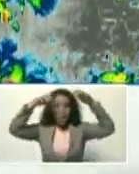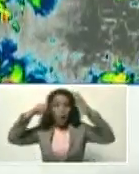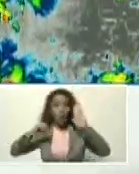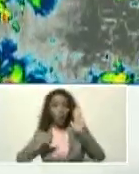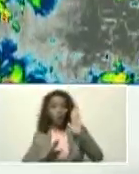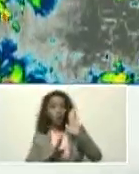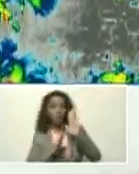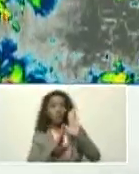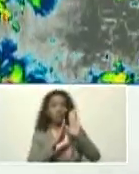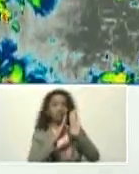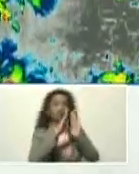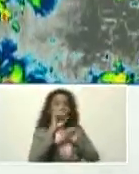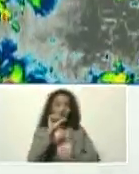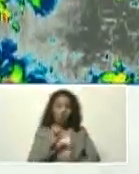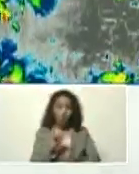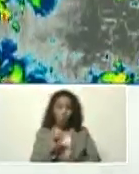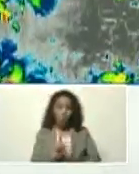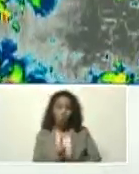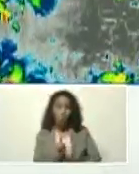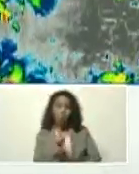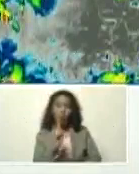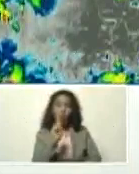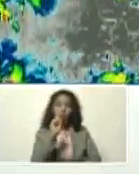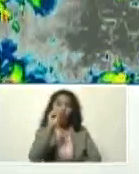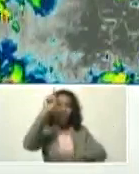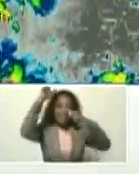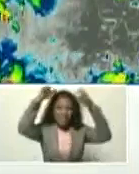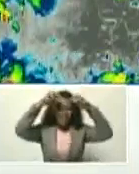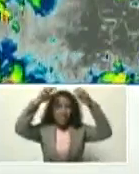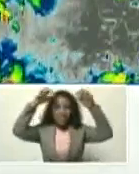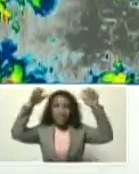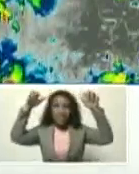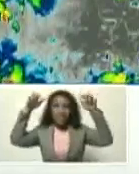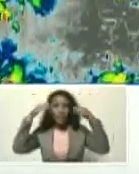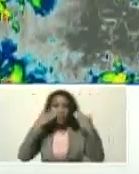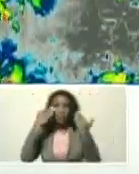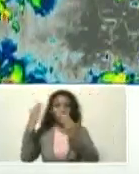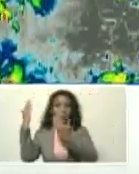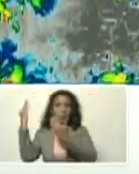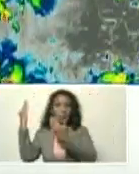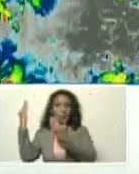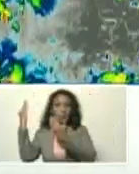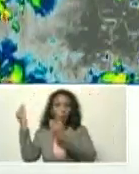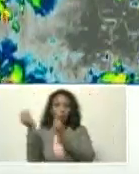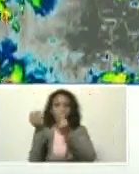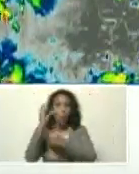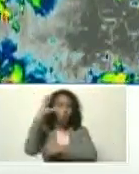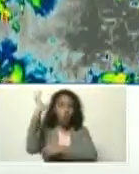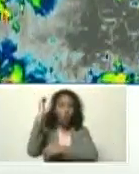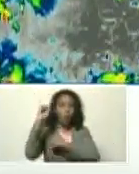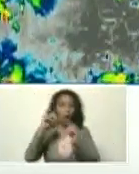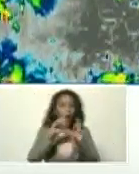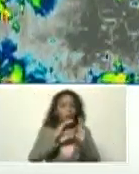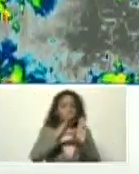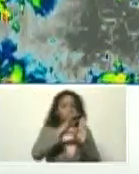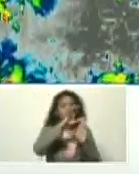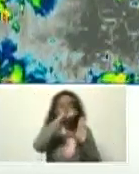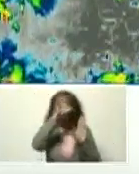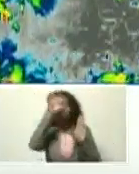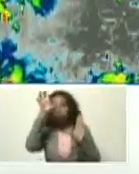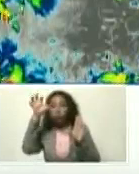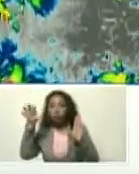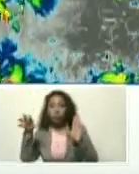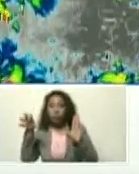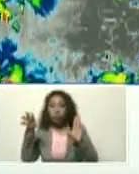del sur, ves, aquí están estas lluvias, y las lluvias, vienen de Colombia, que estaba explicando, Reverol,